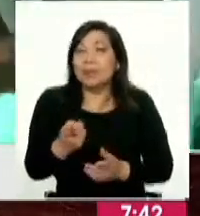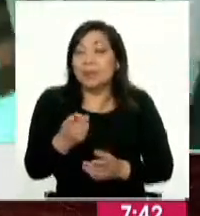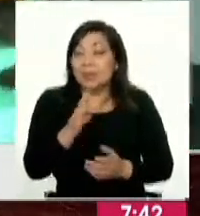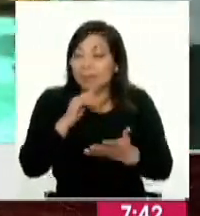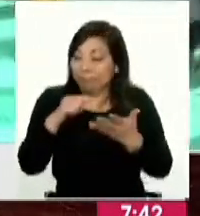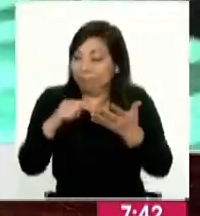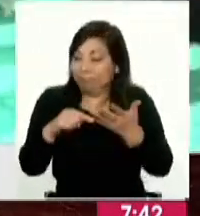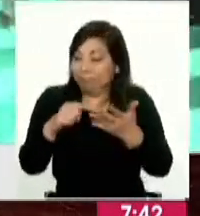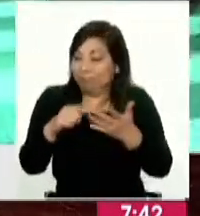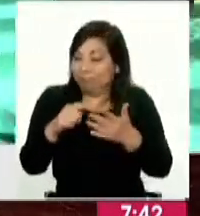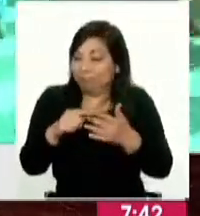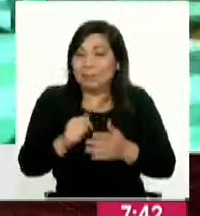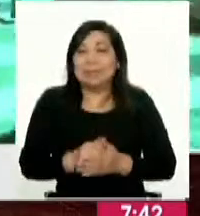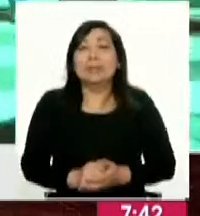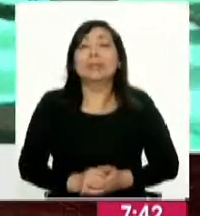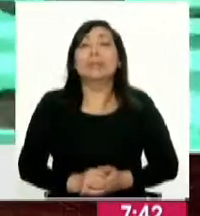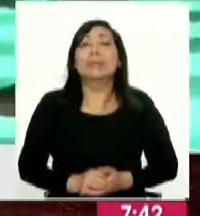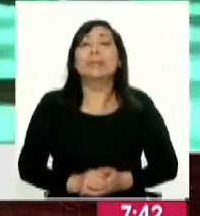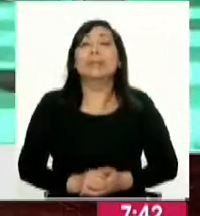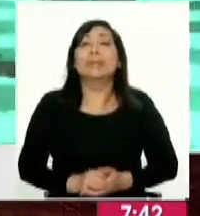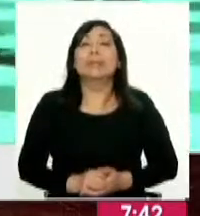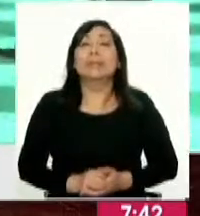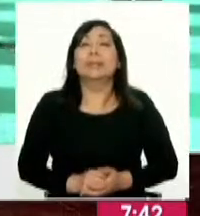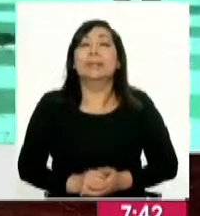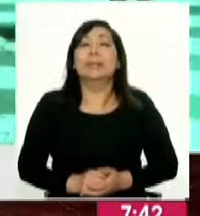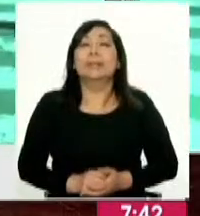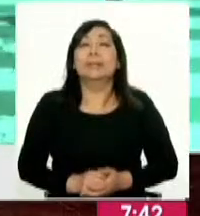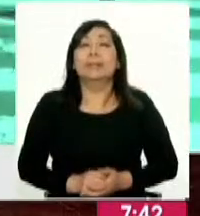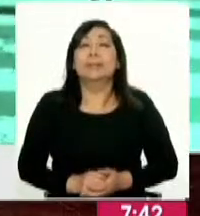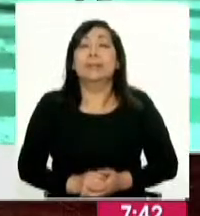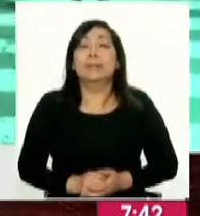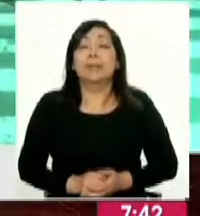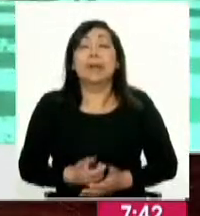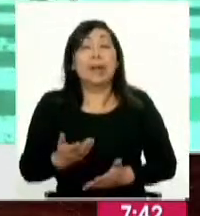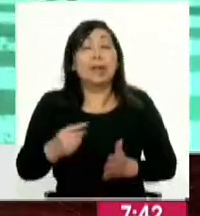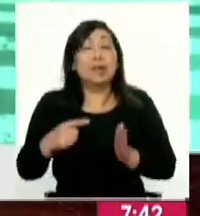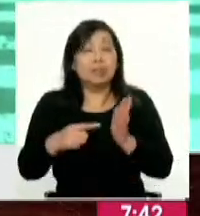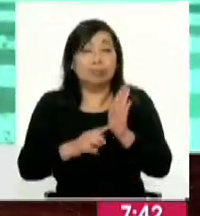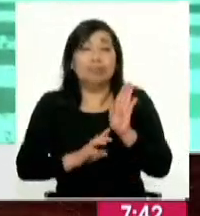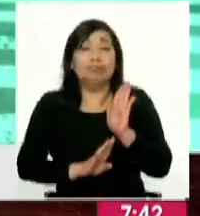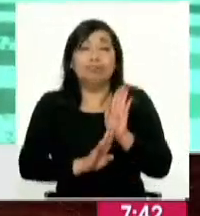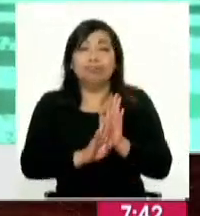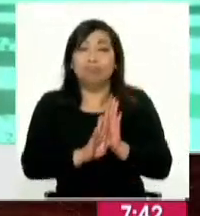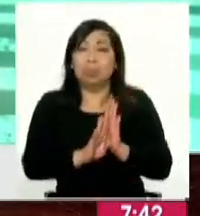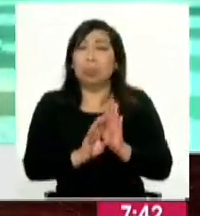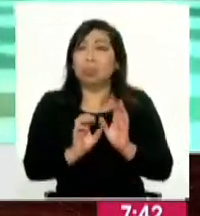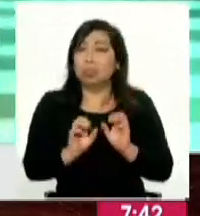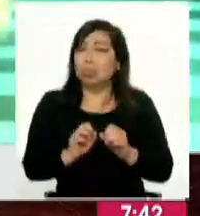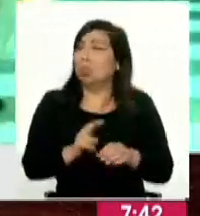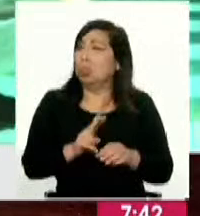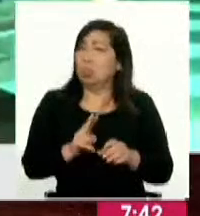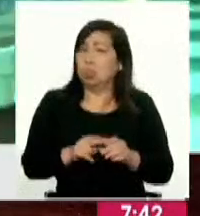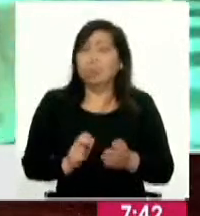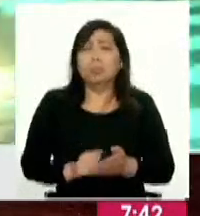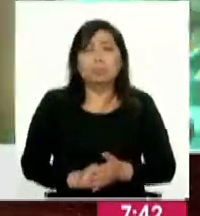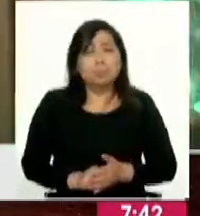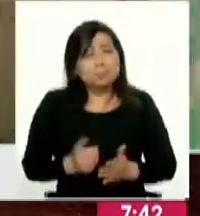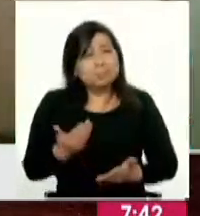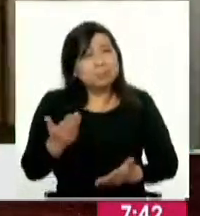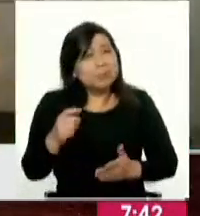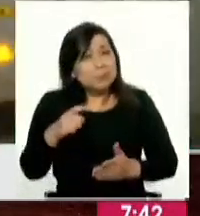tocado de excelente manera tus periodistas, es, los ascensores en este momento están funcionando todos al 100%.